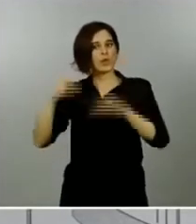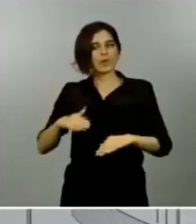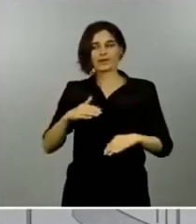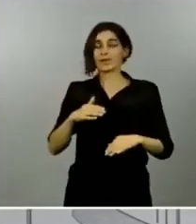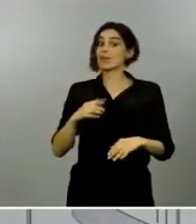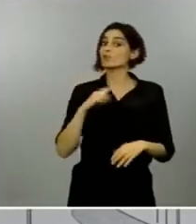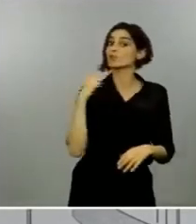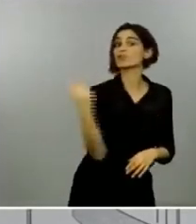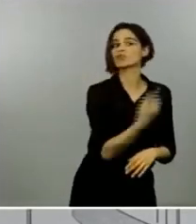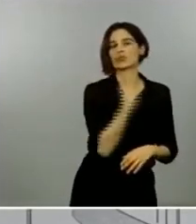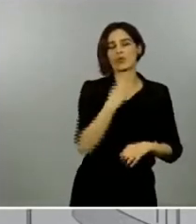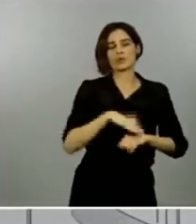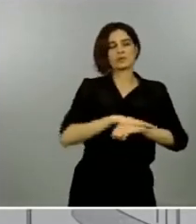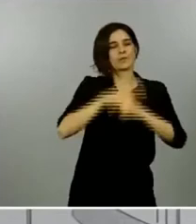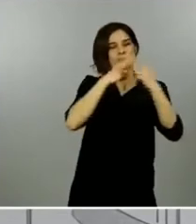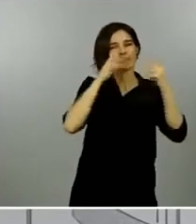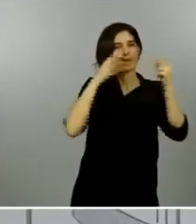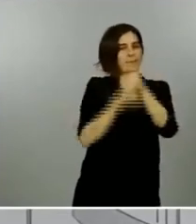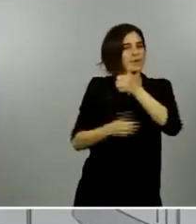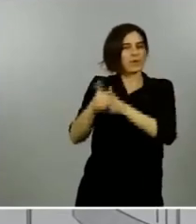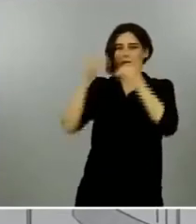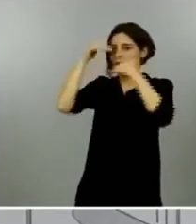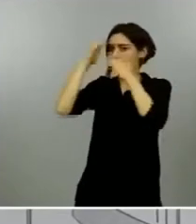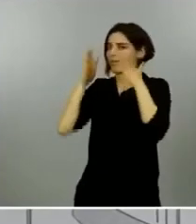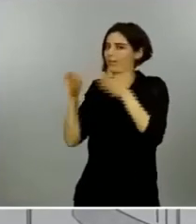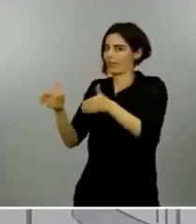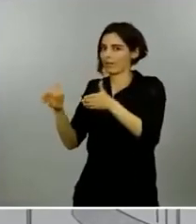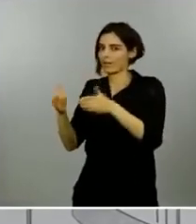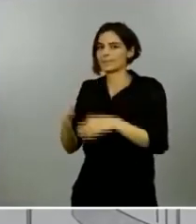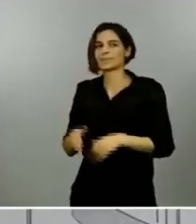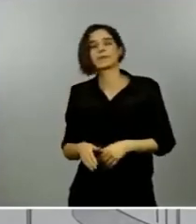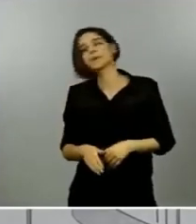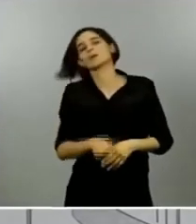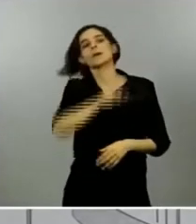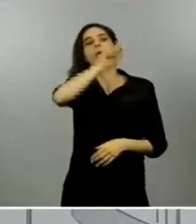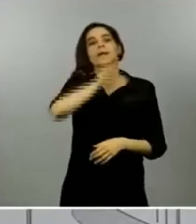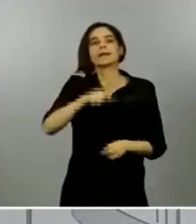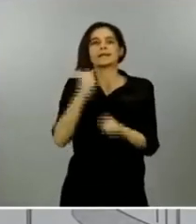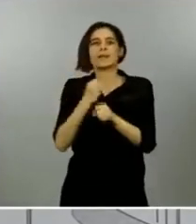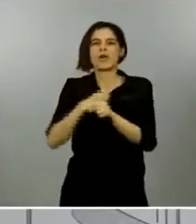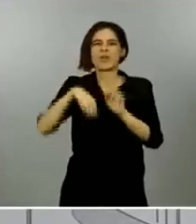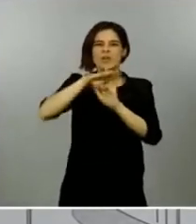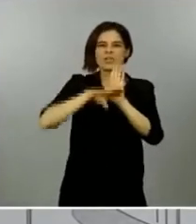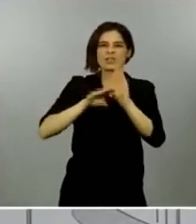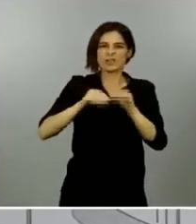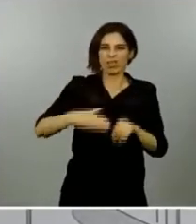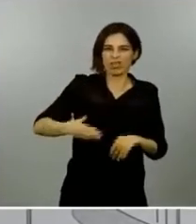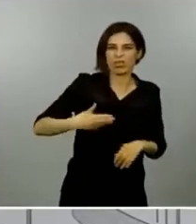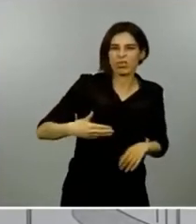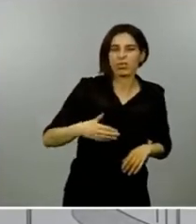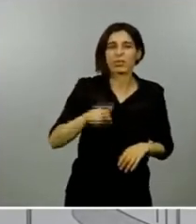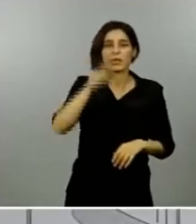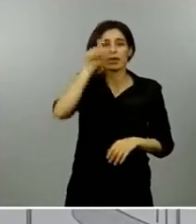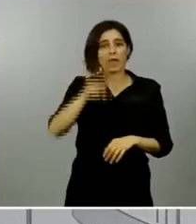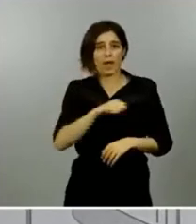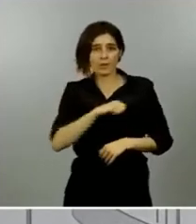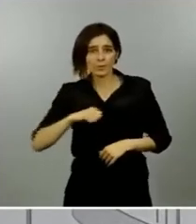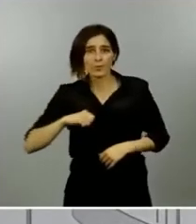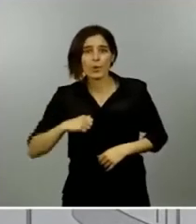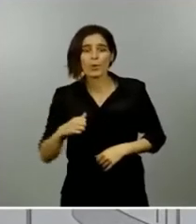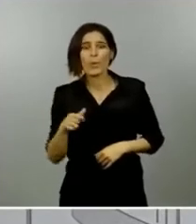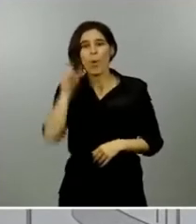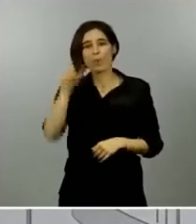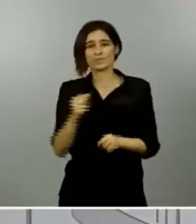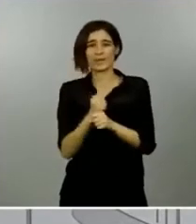las administraciones públicas del trabajador precario también del trabajador autónomo del trabajador temporal también del pequeño empresario del parado